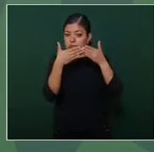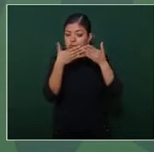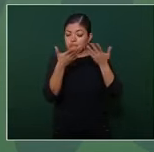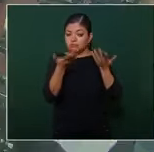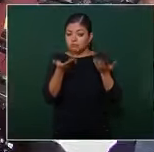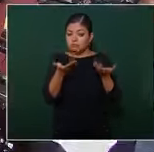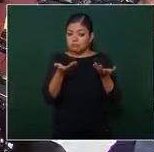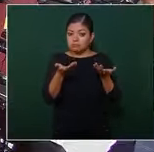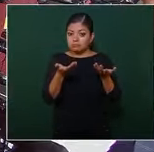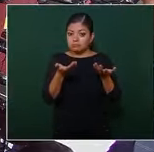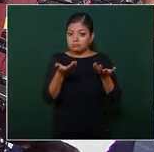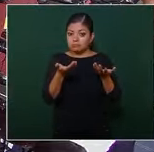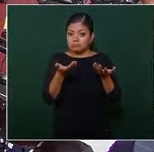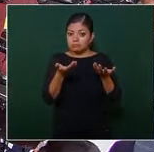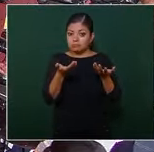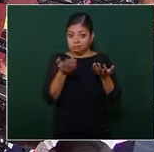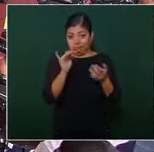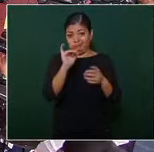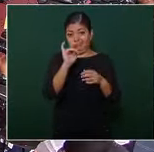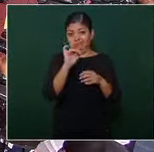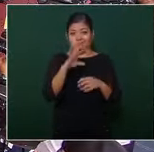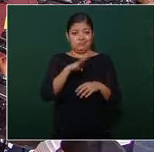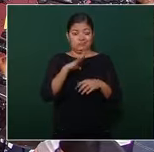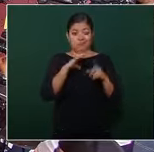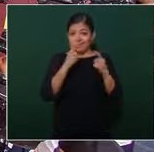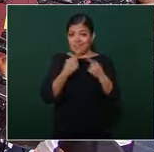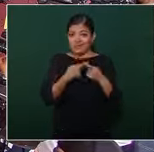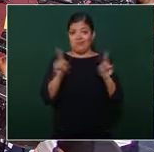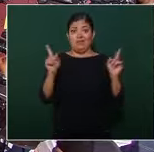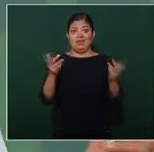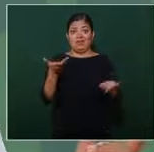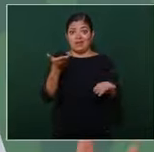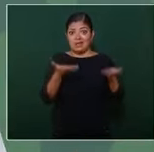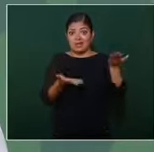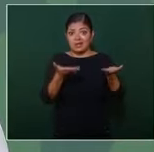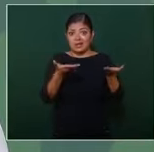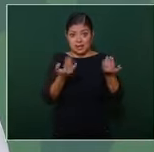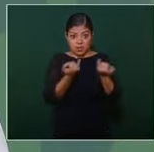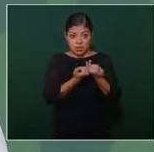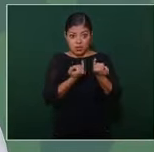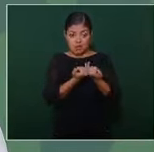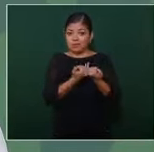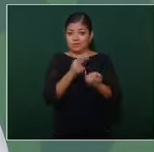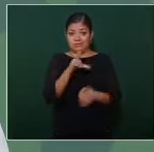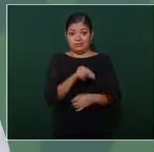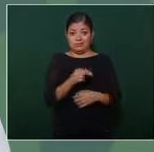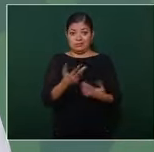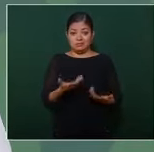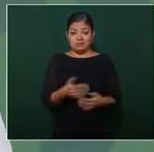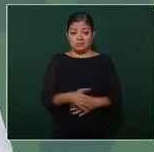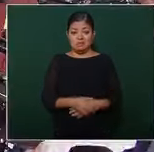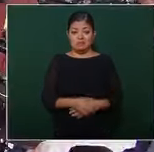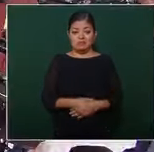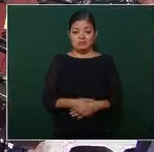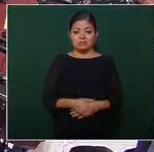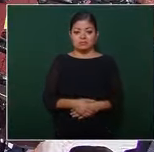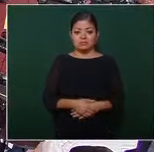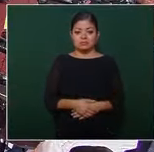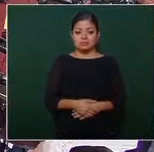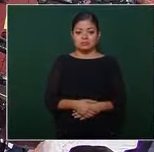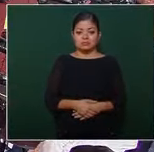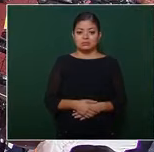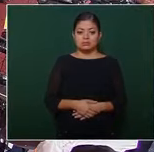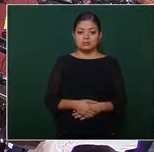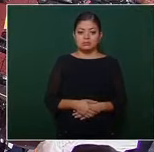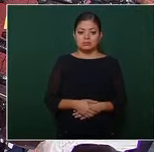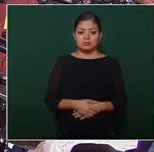si hay diferencias no somos iguales ¿cuándo tendría esta